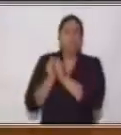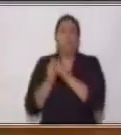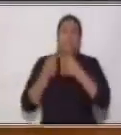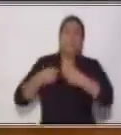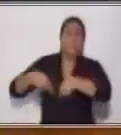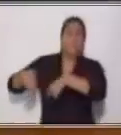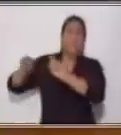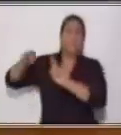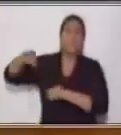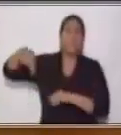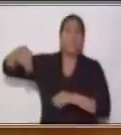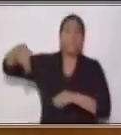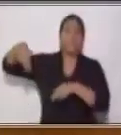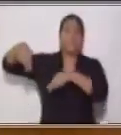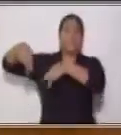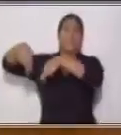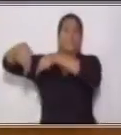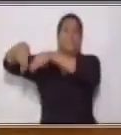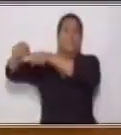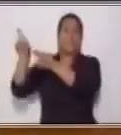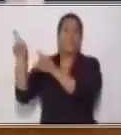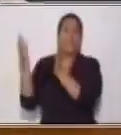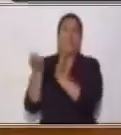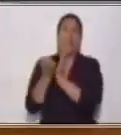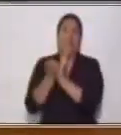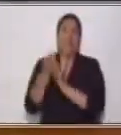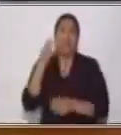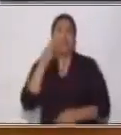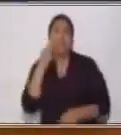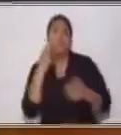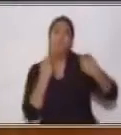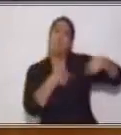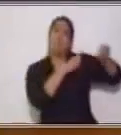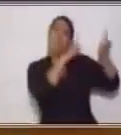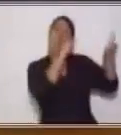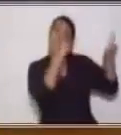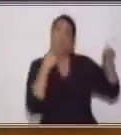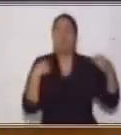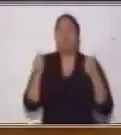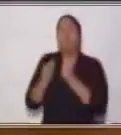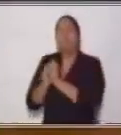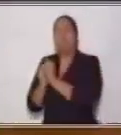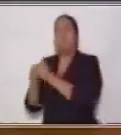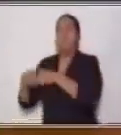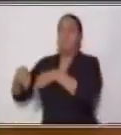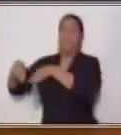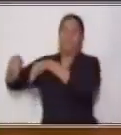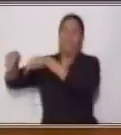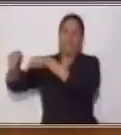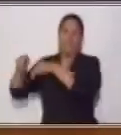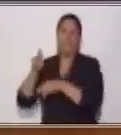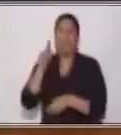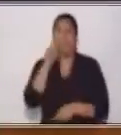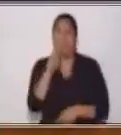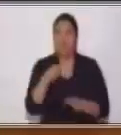papás se va a trabajar. ¿De verdad que está muy lindo? Bueno, entonces ahora lo vas a repetir después